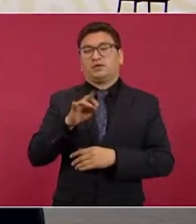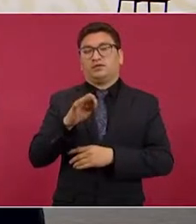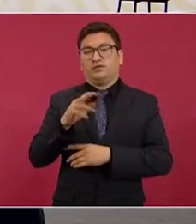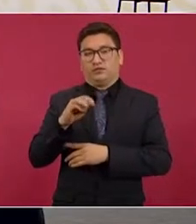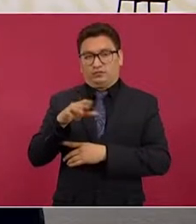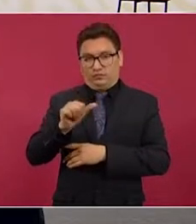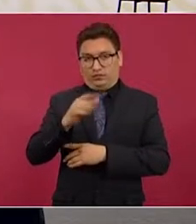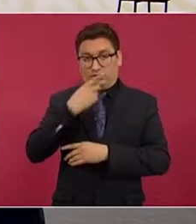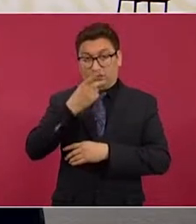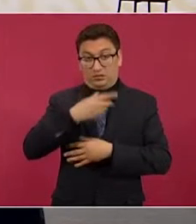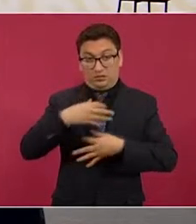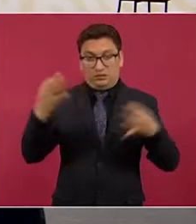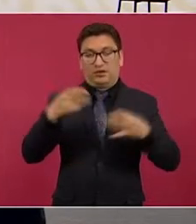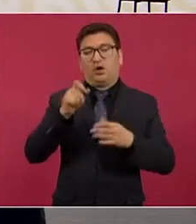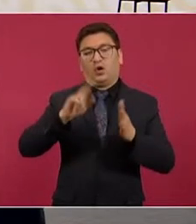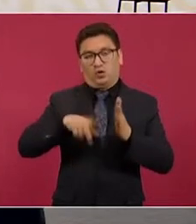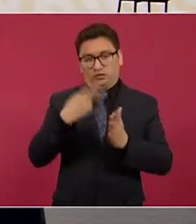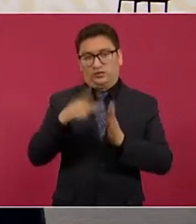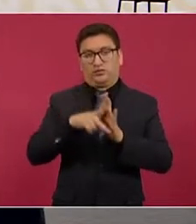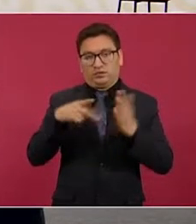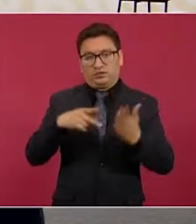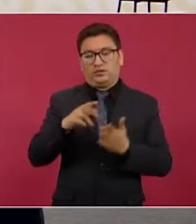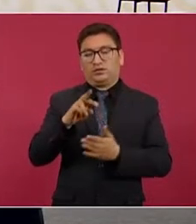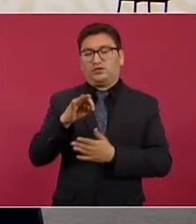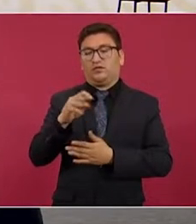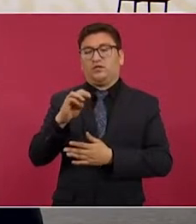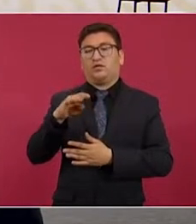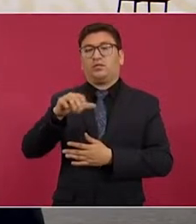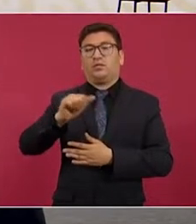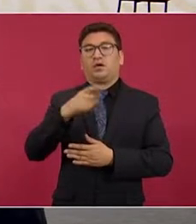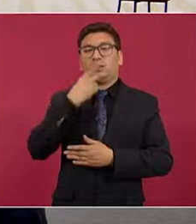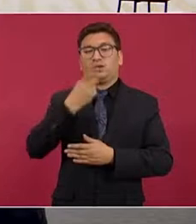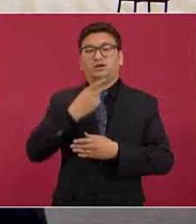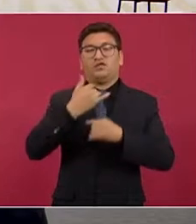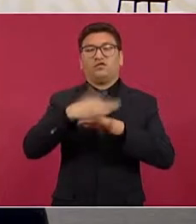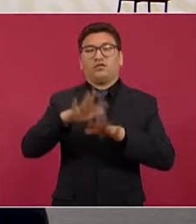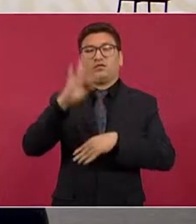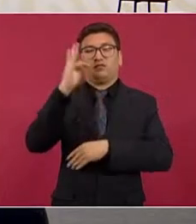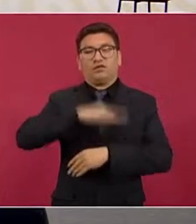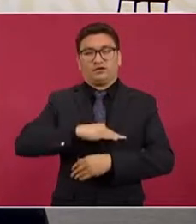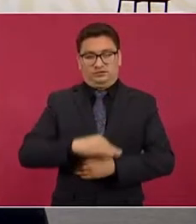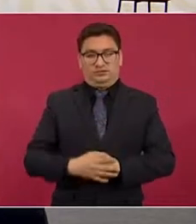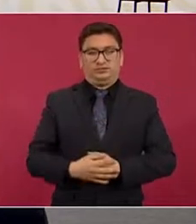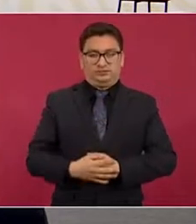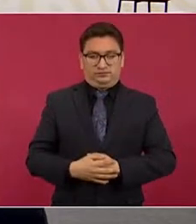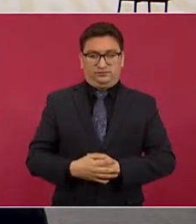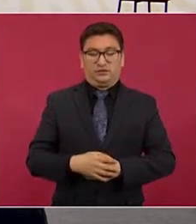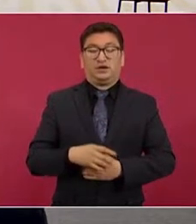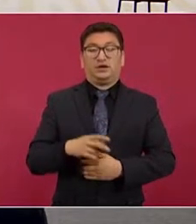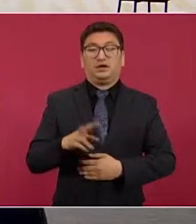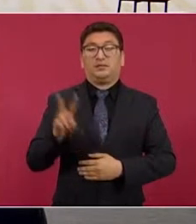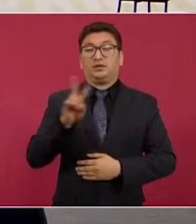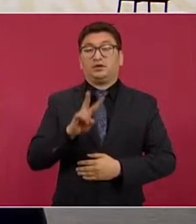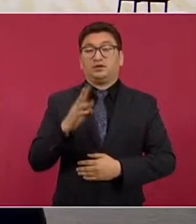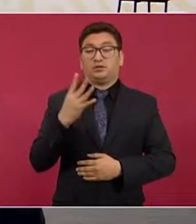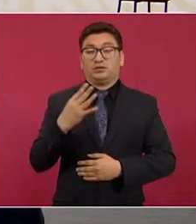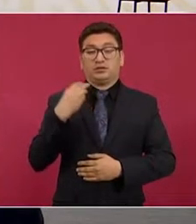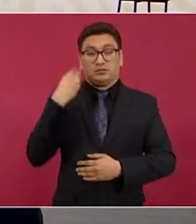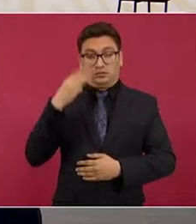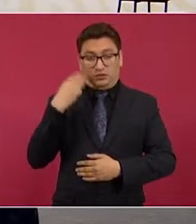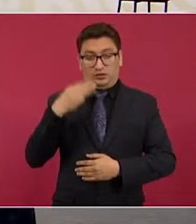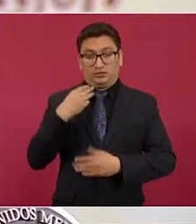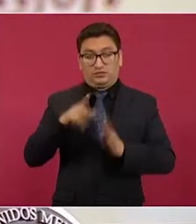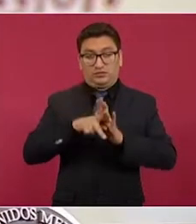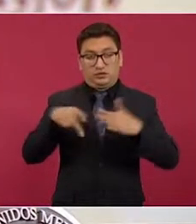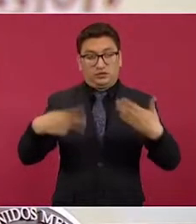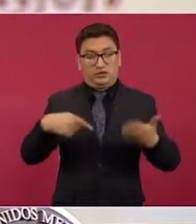vez más, el diario Reforma publicó una nota con información falsa. El viernes 4 de marzo el periódico